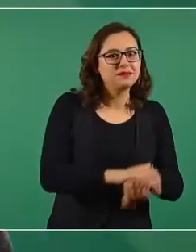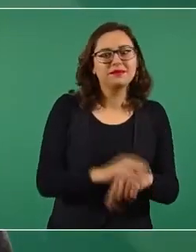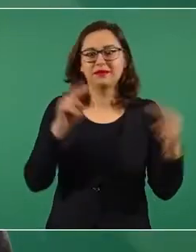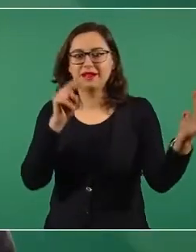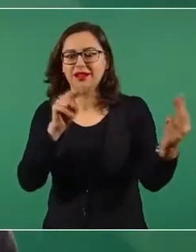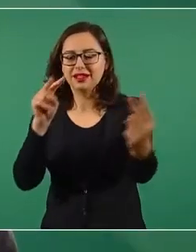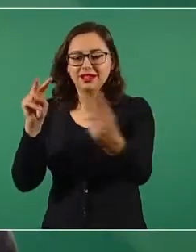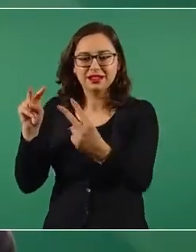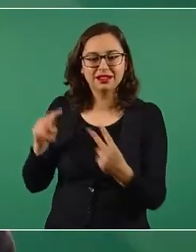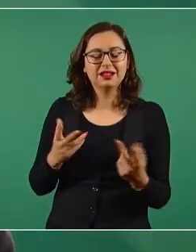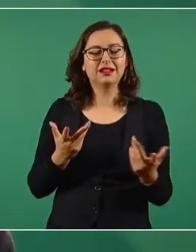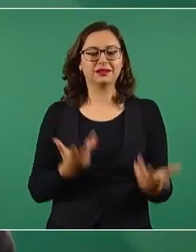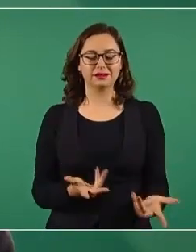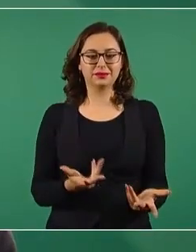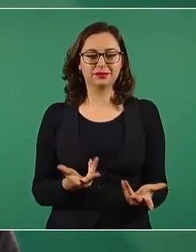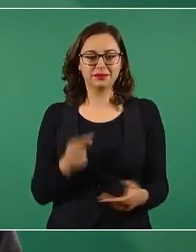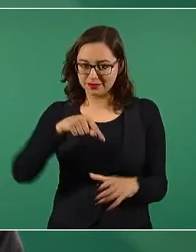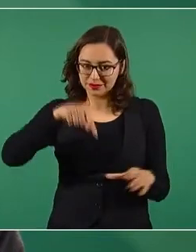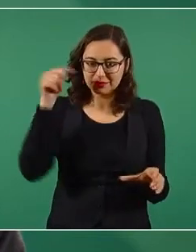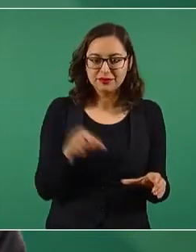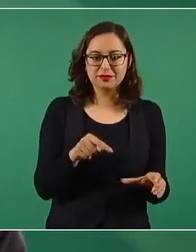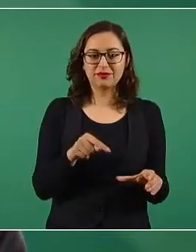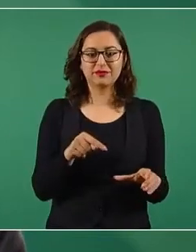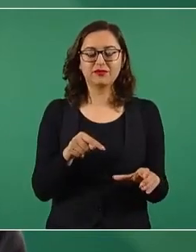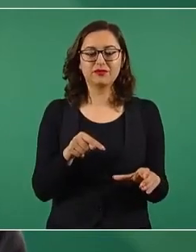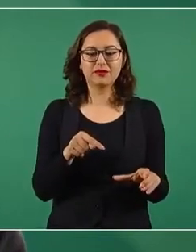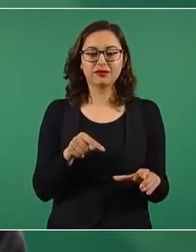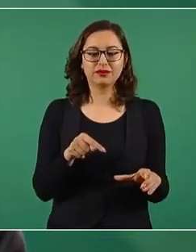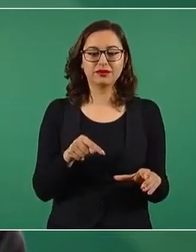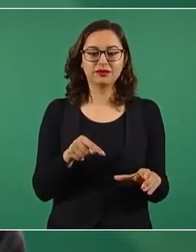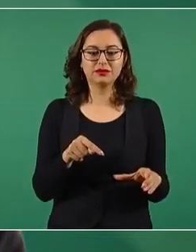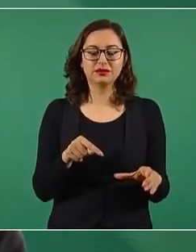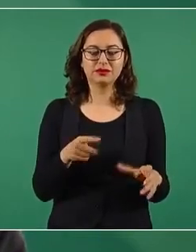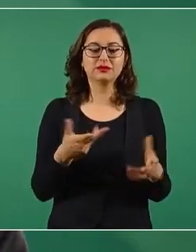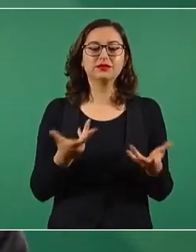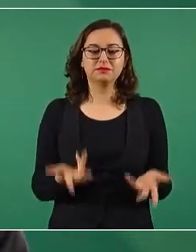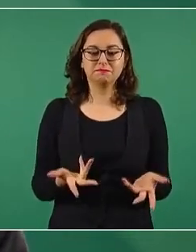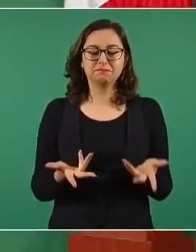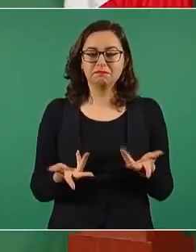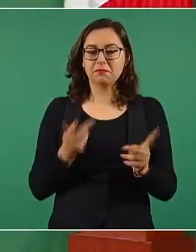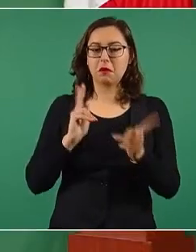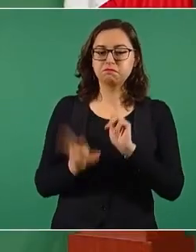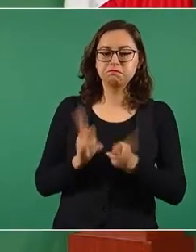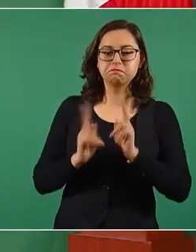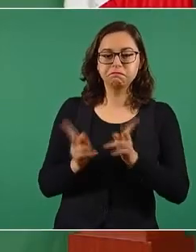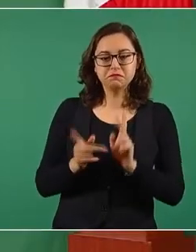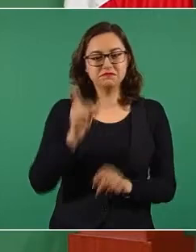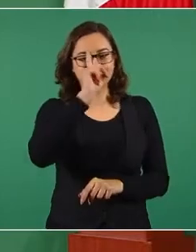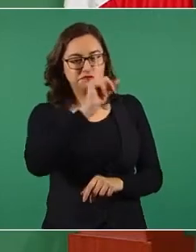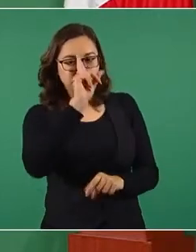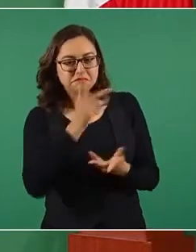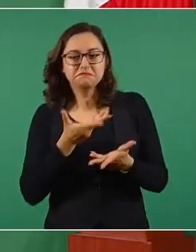ahí se aconsejan mutuamente